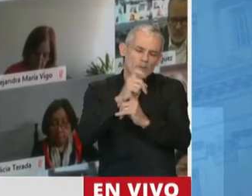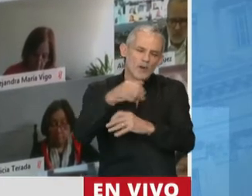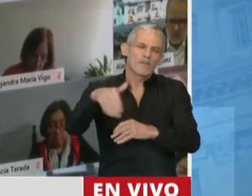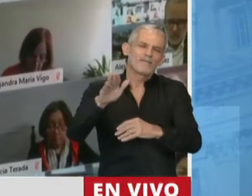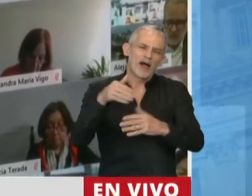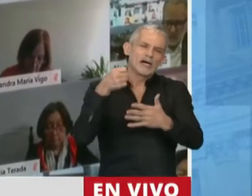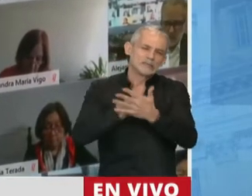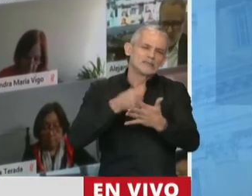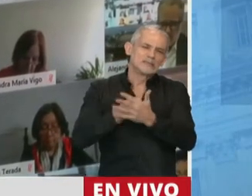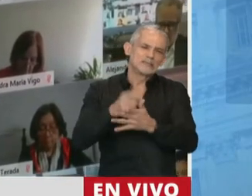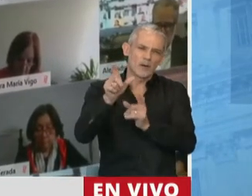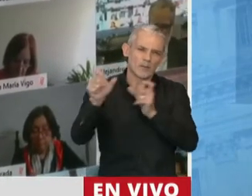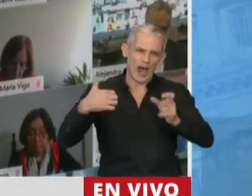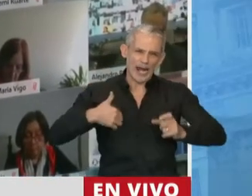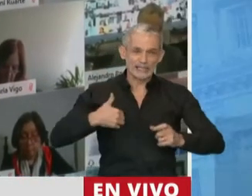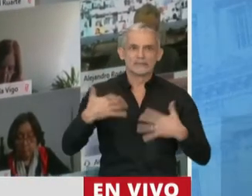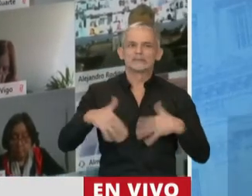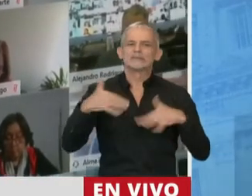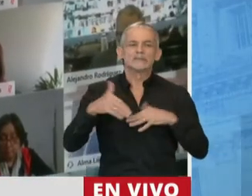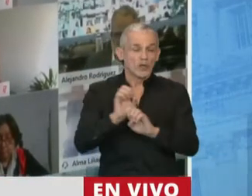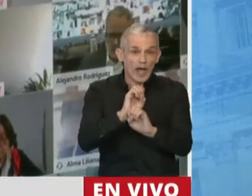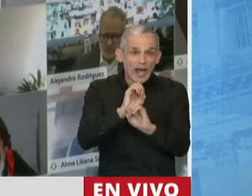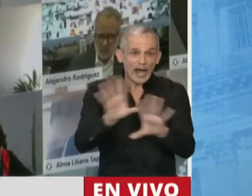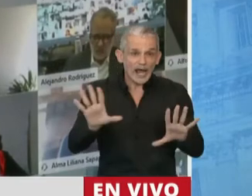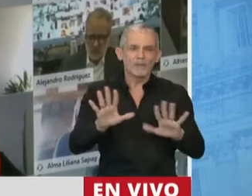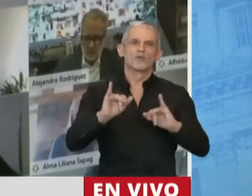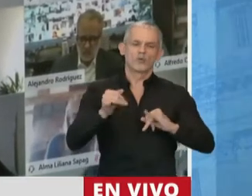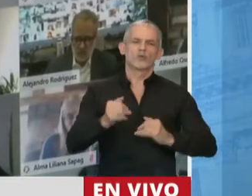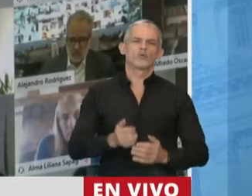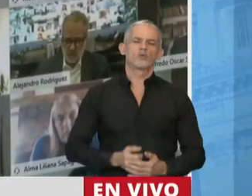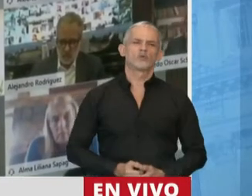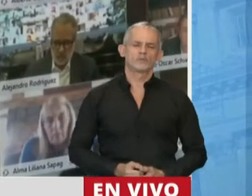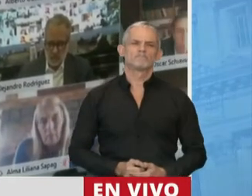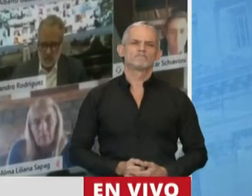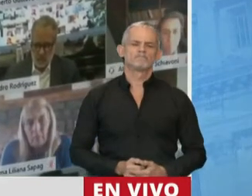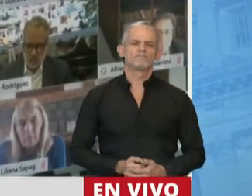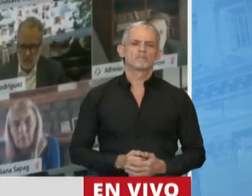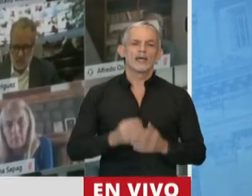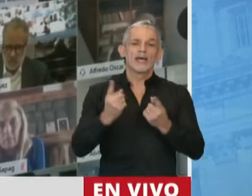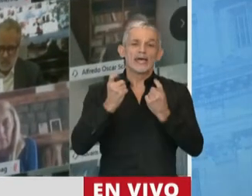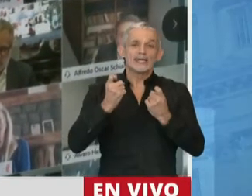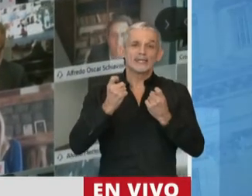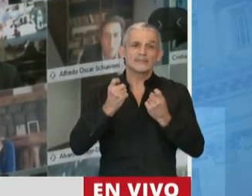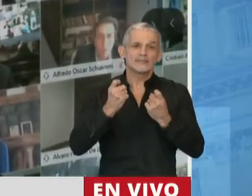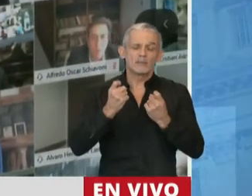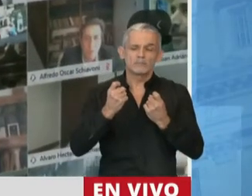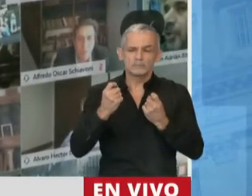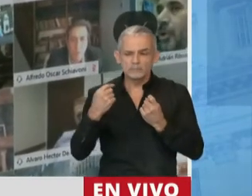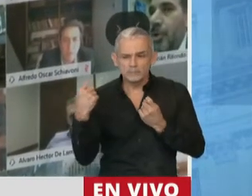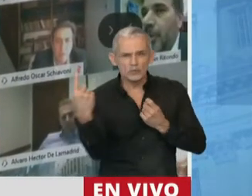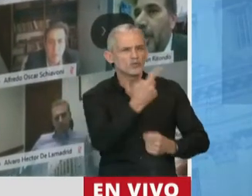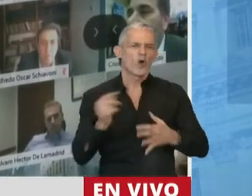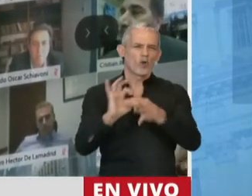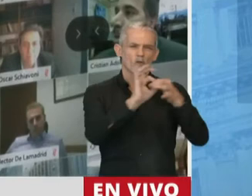argentinos y que son tan graves que necesitan de todos y de cada uno de nosotros,